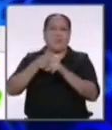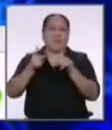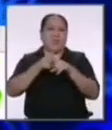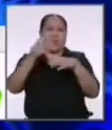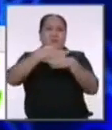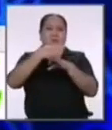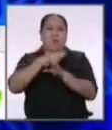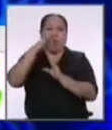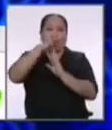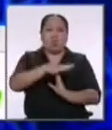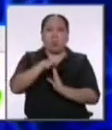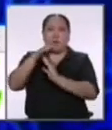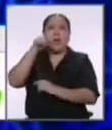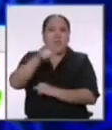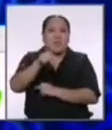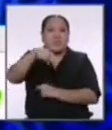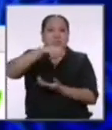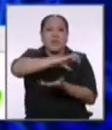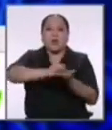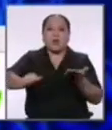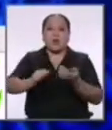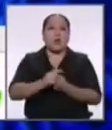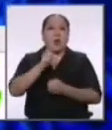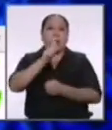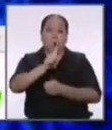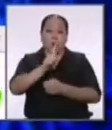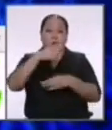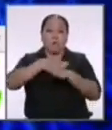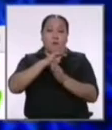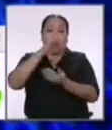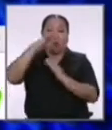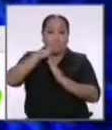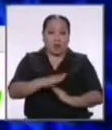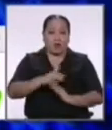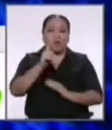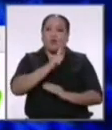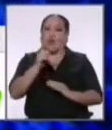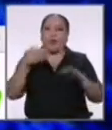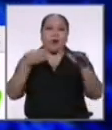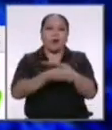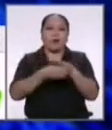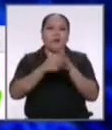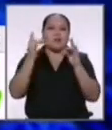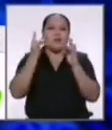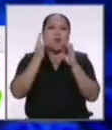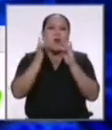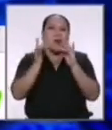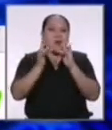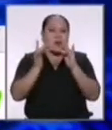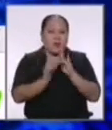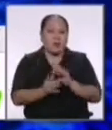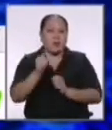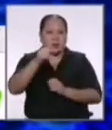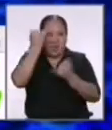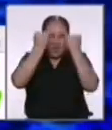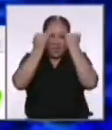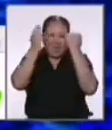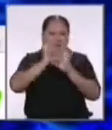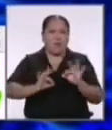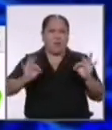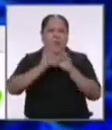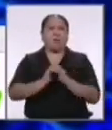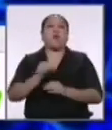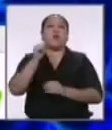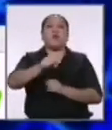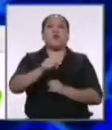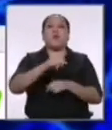discriminación que tenemos que erradicar una forma de discriminación también es no tener acceso a internet por eso una de nuestras propuestas principales es el plan